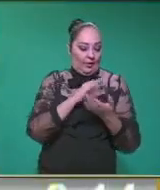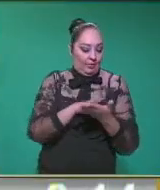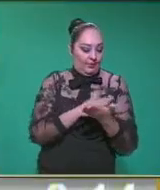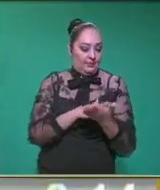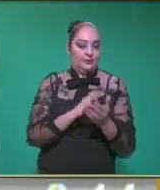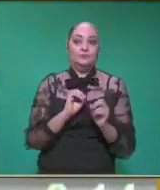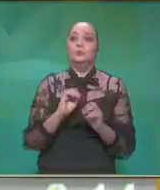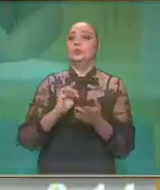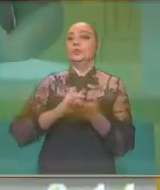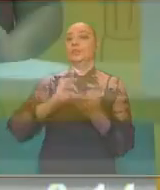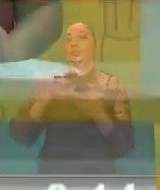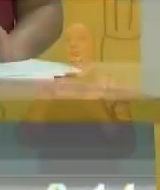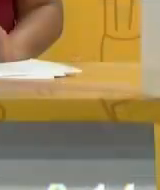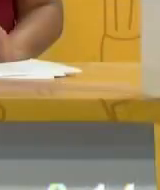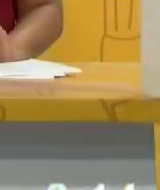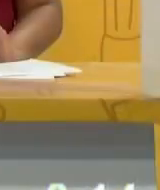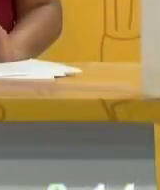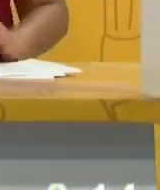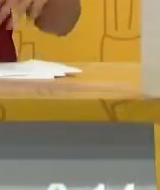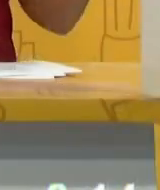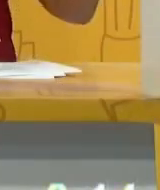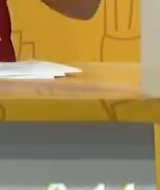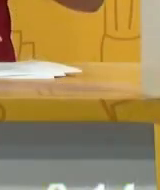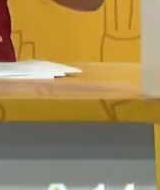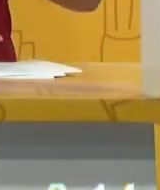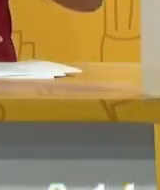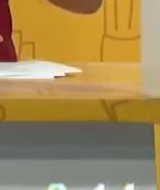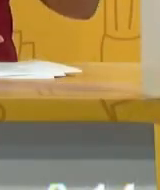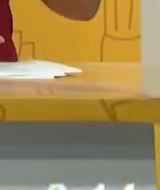Muchas gracias, niños. Cada que nada más. Clascamati.